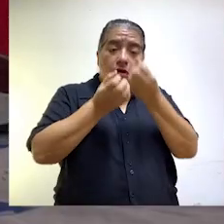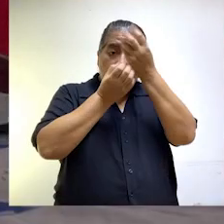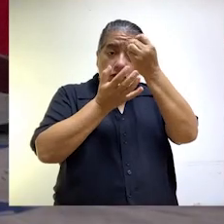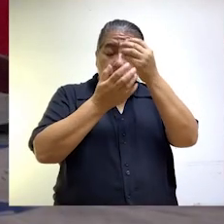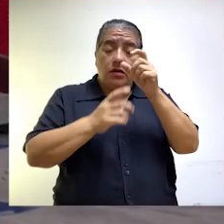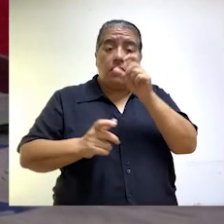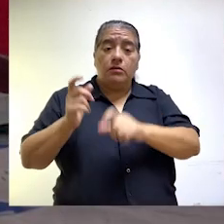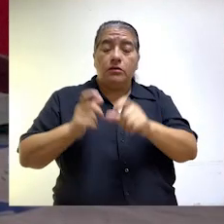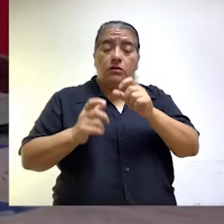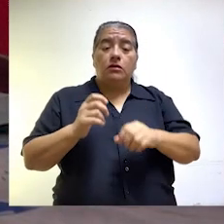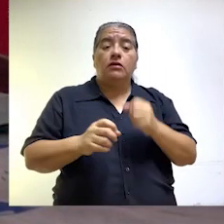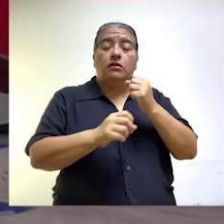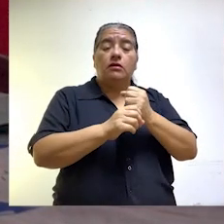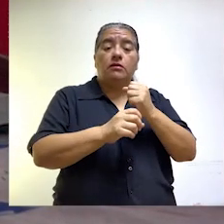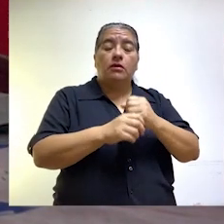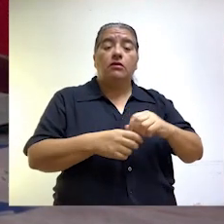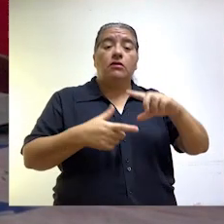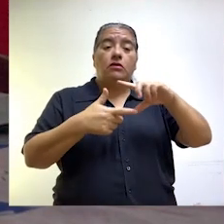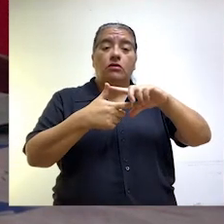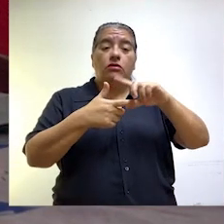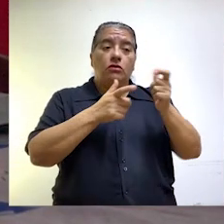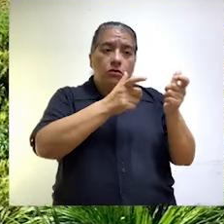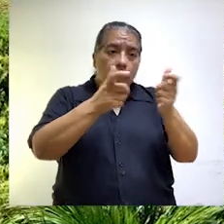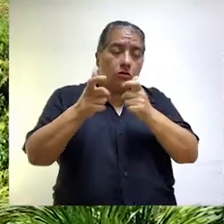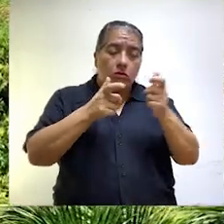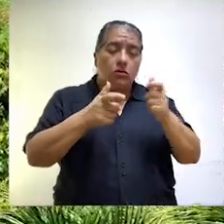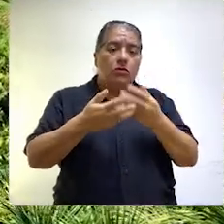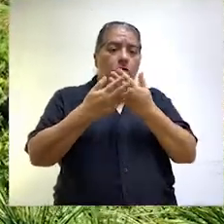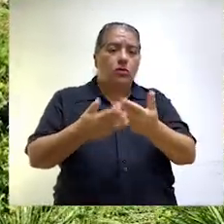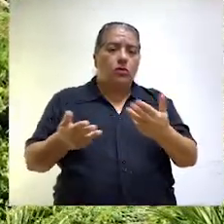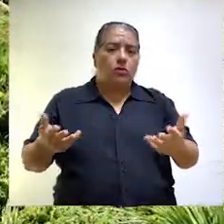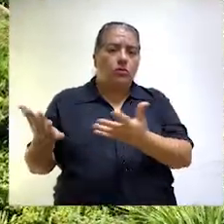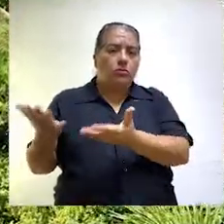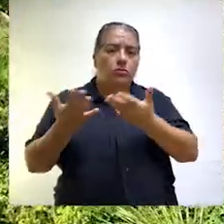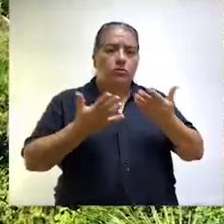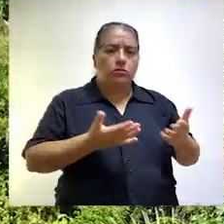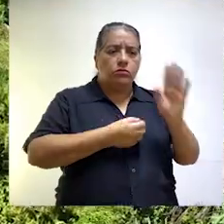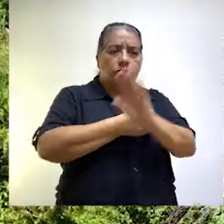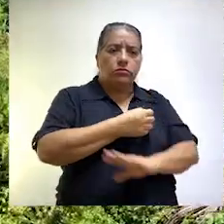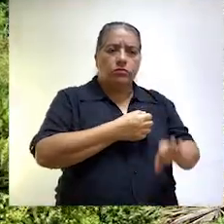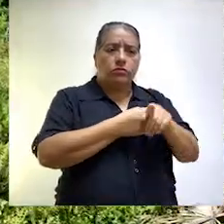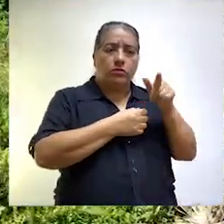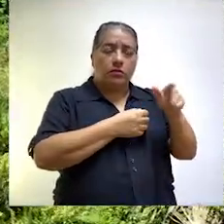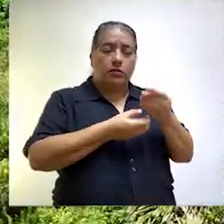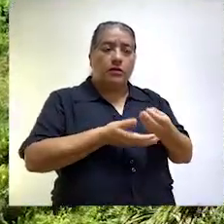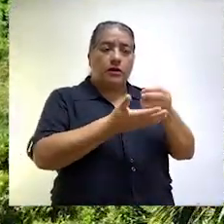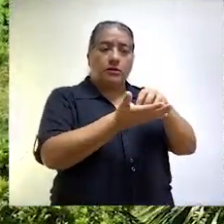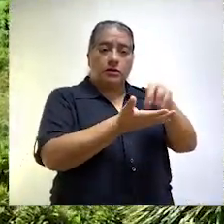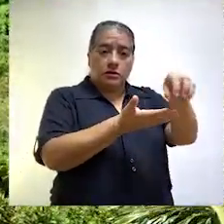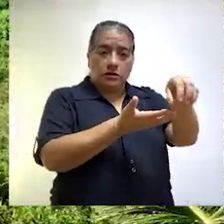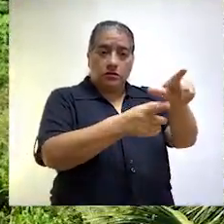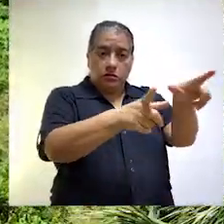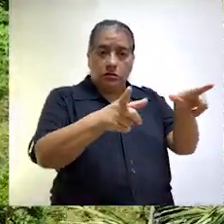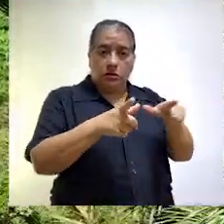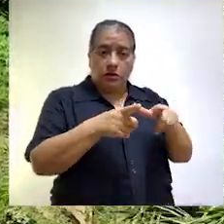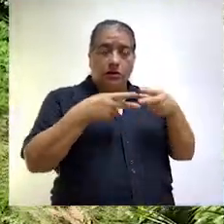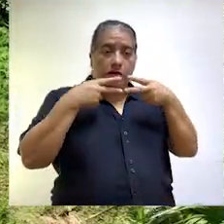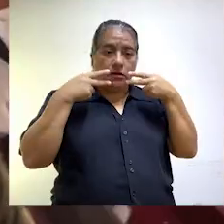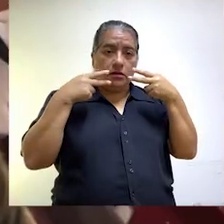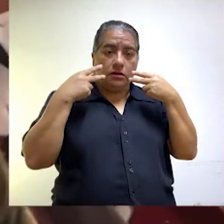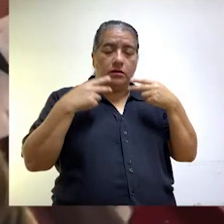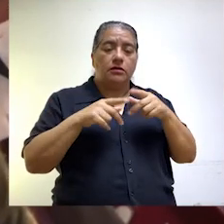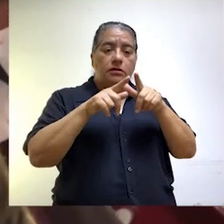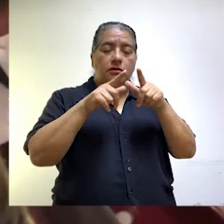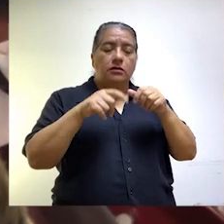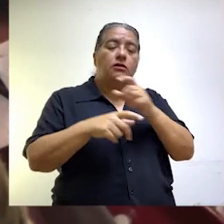acciones de control y resguardo a los recursos públicos realizados y programados para este distrito de la selva amazónica.